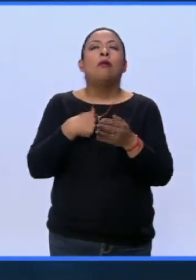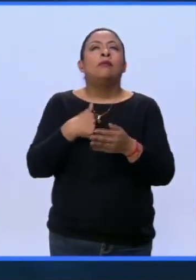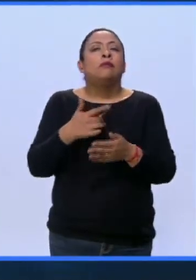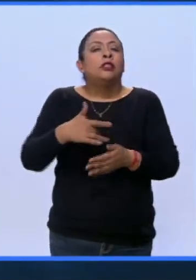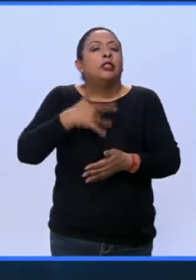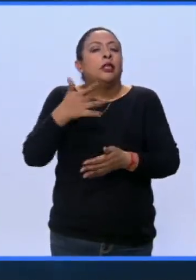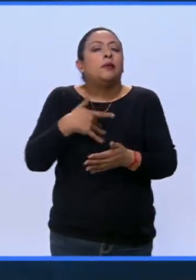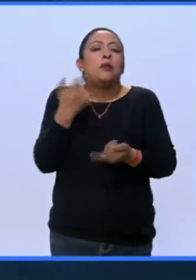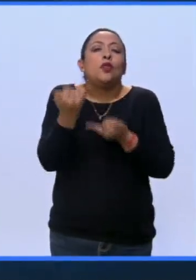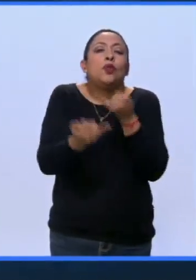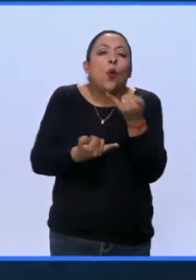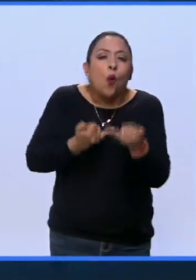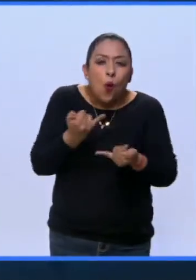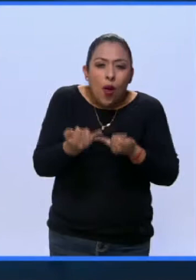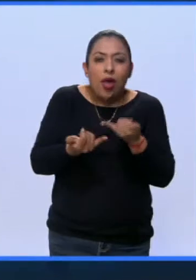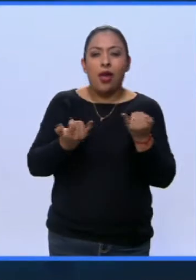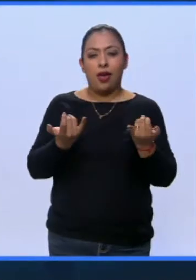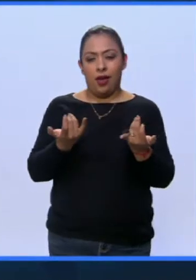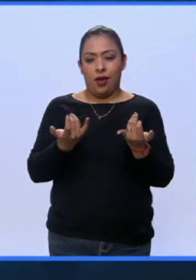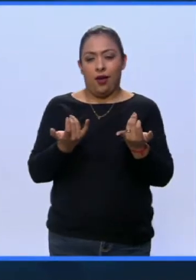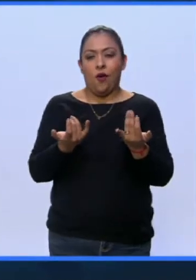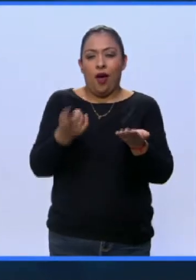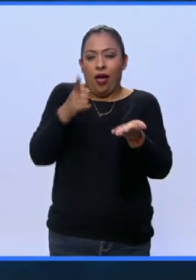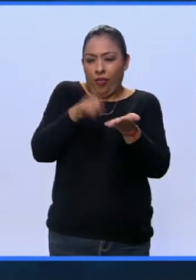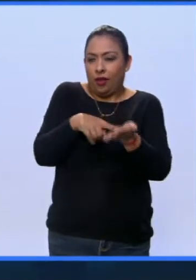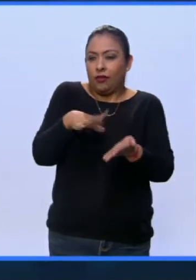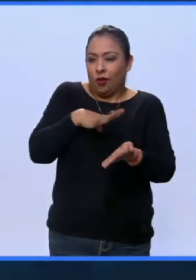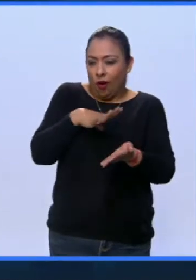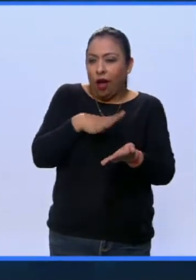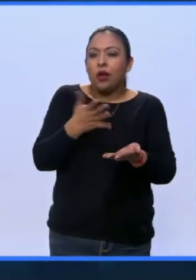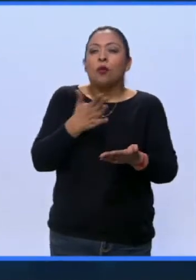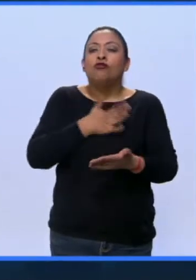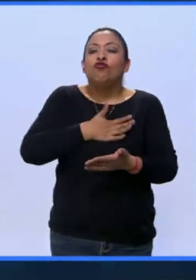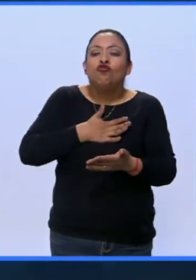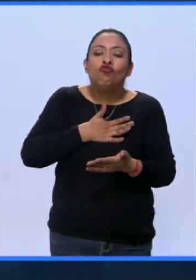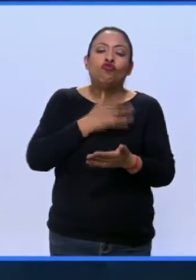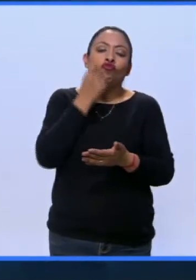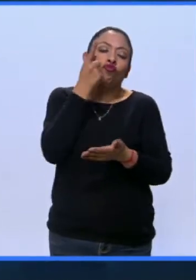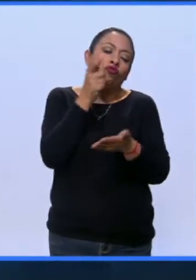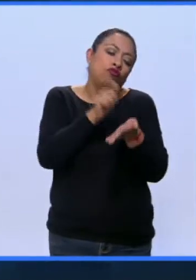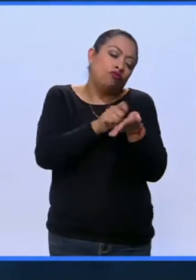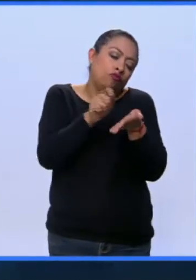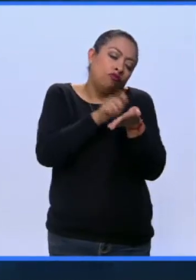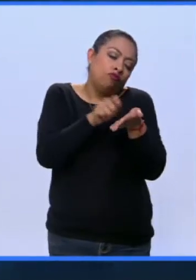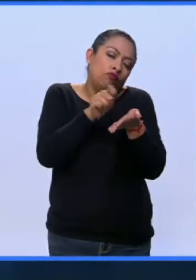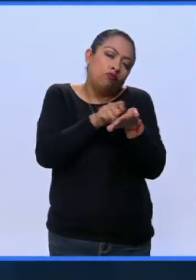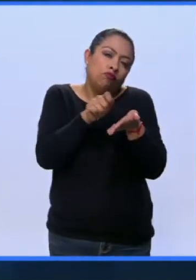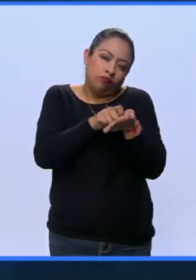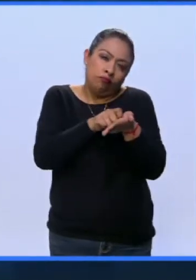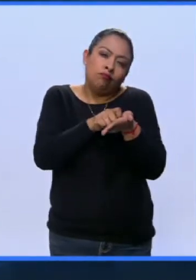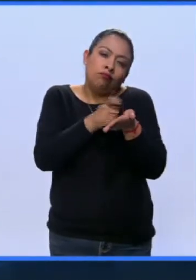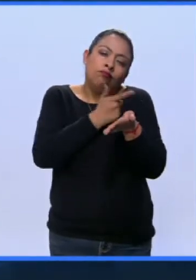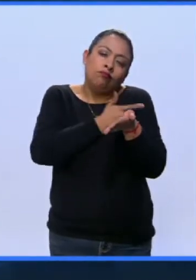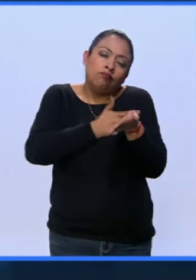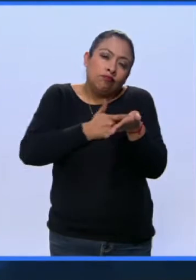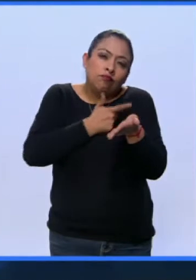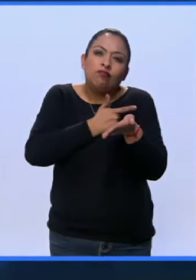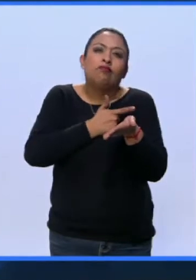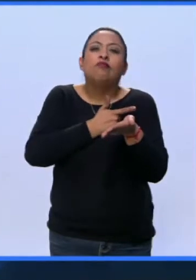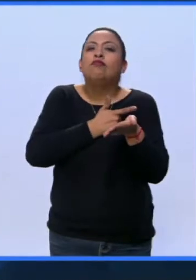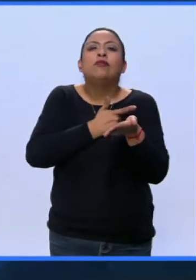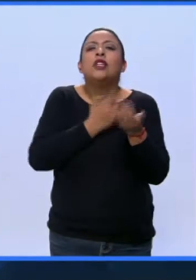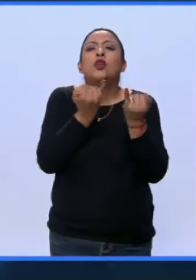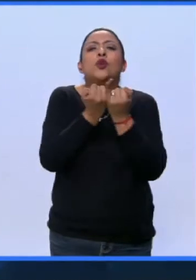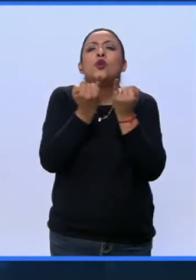de juego, del placer de escribir, un placer como